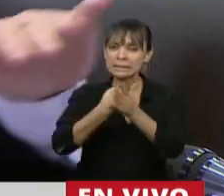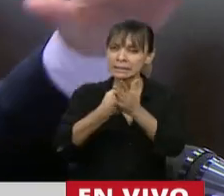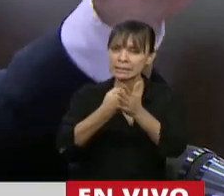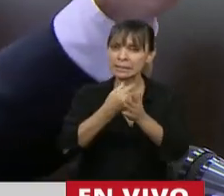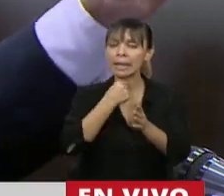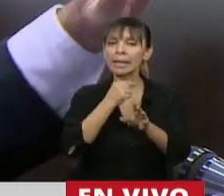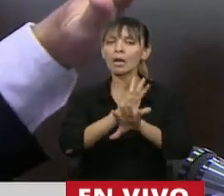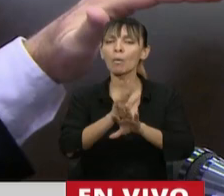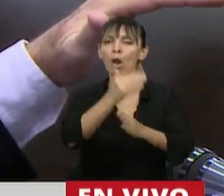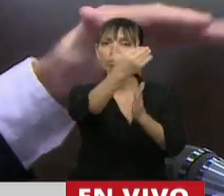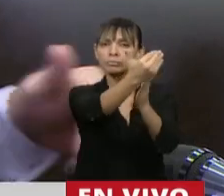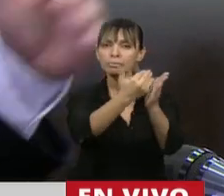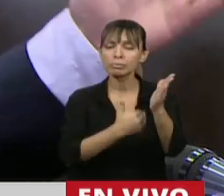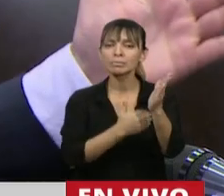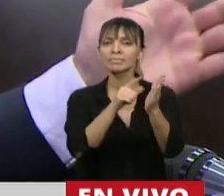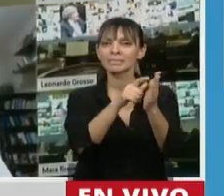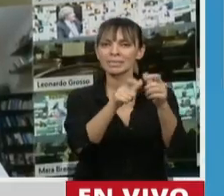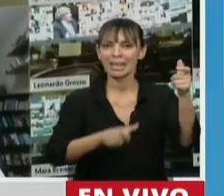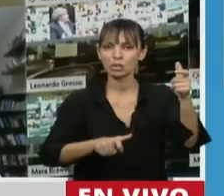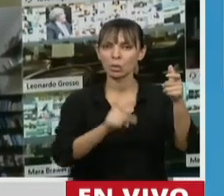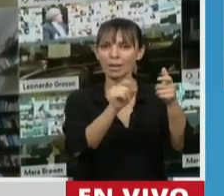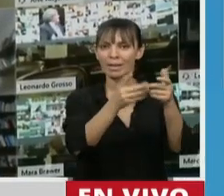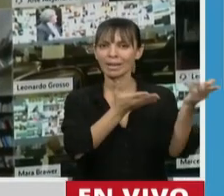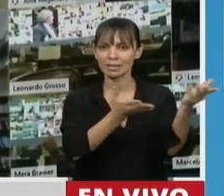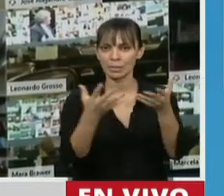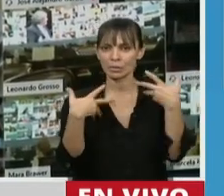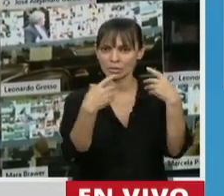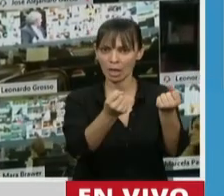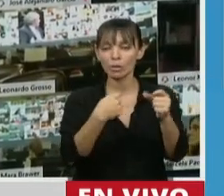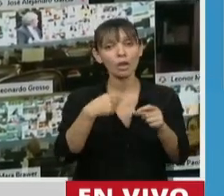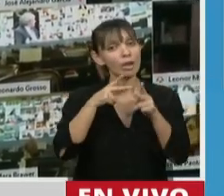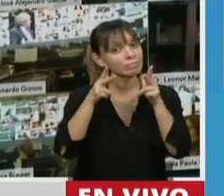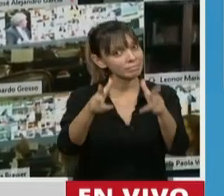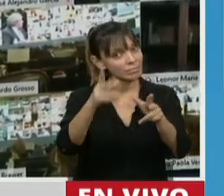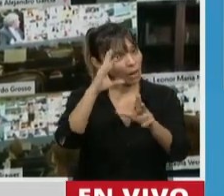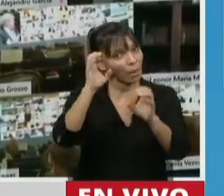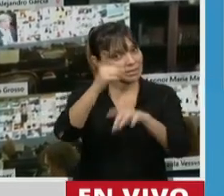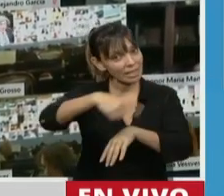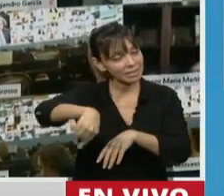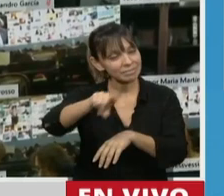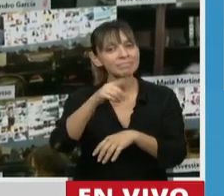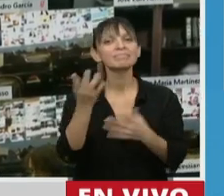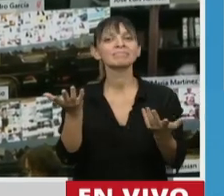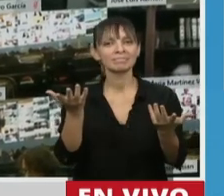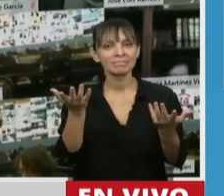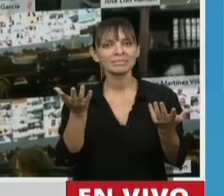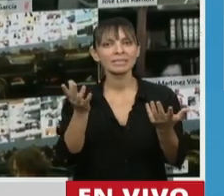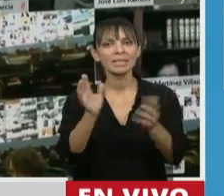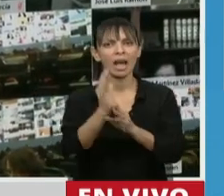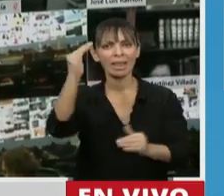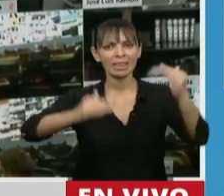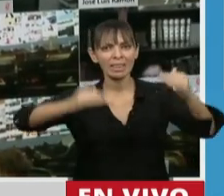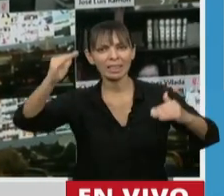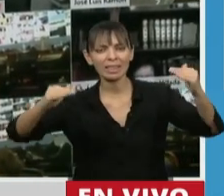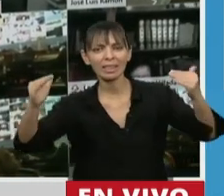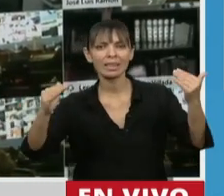sacar el resumen de papel de la prestación de los servicios públicos, yo quiero recordar que la brecha tecnológica de